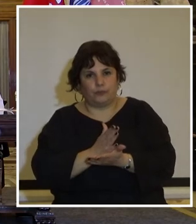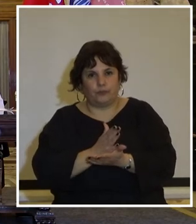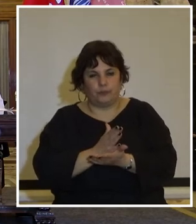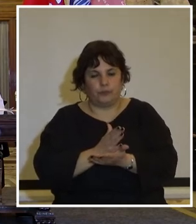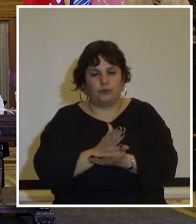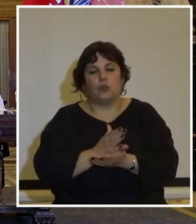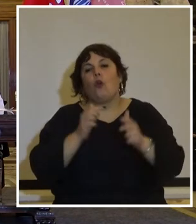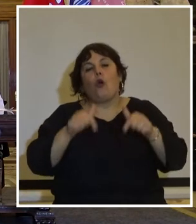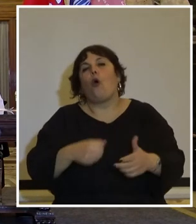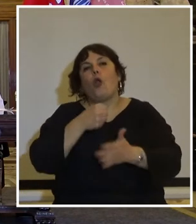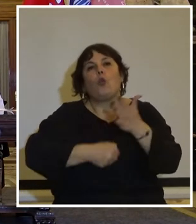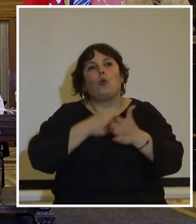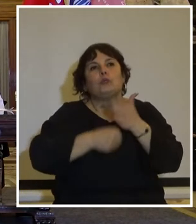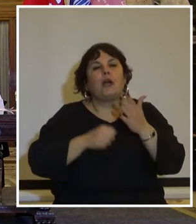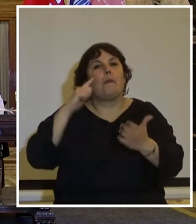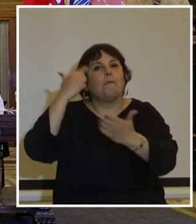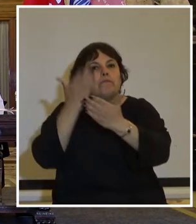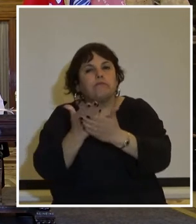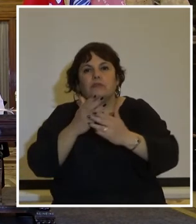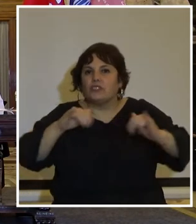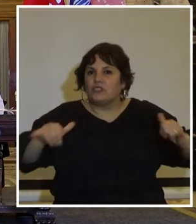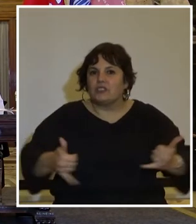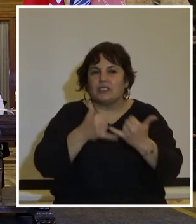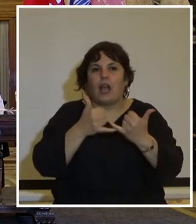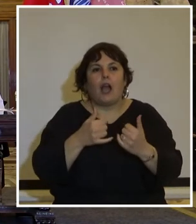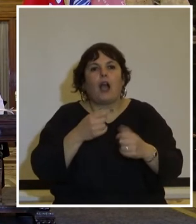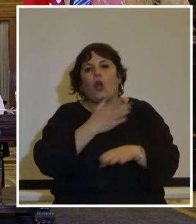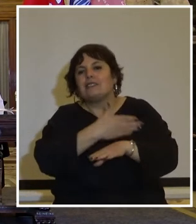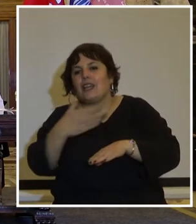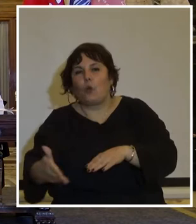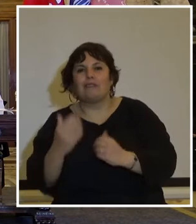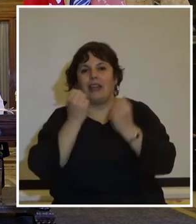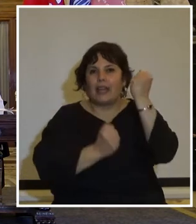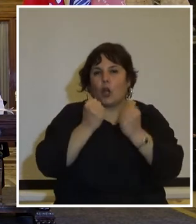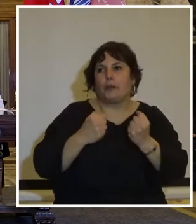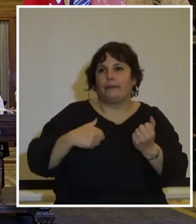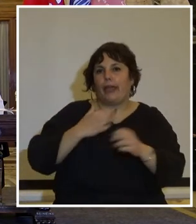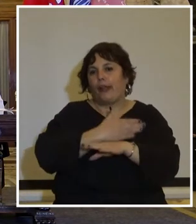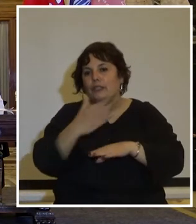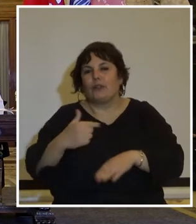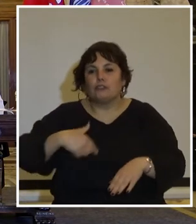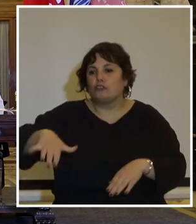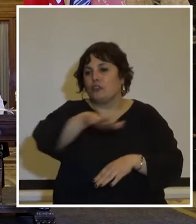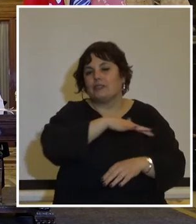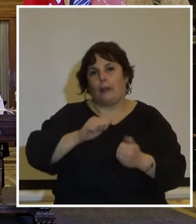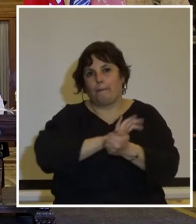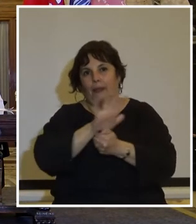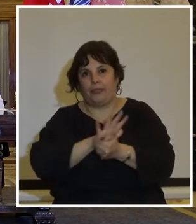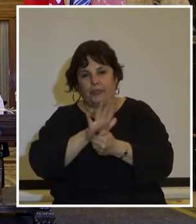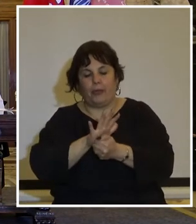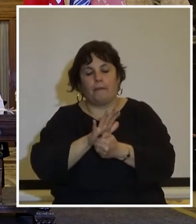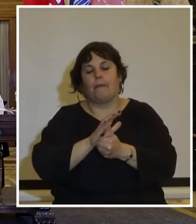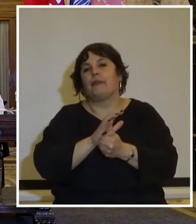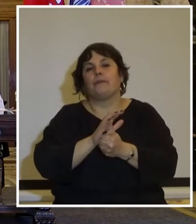hoy luchamos por una plataforma inmediata para paliar las consecuencias económicas y sociales de la pandemia COVID